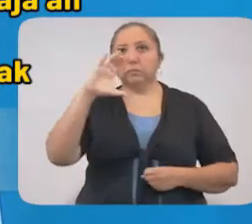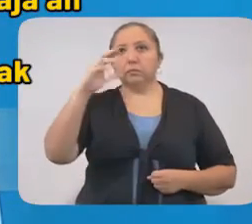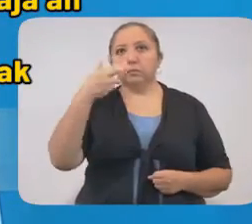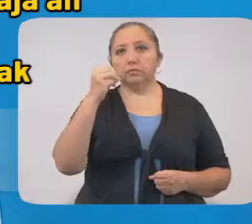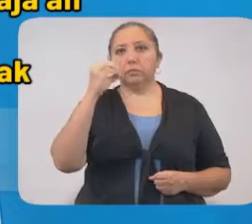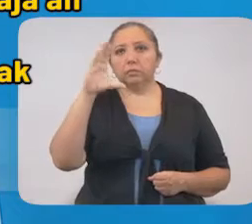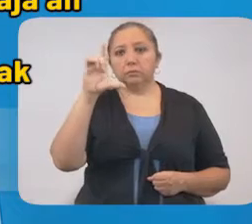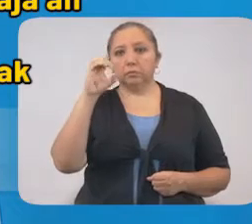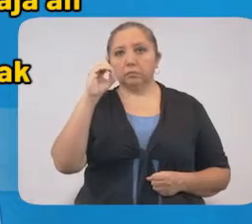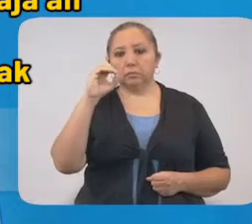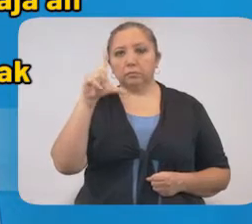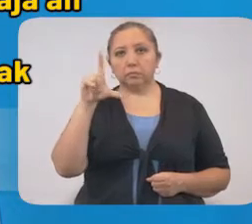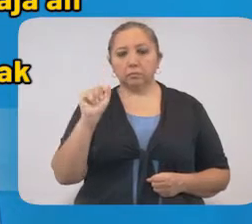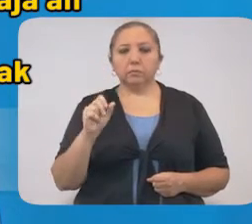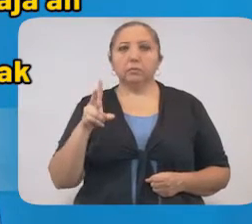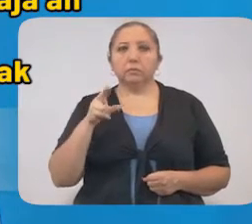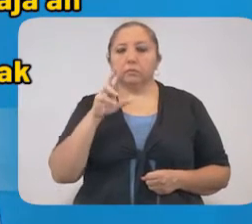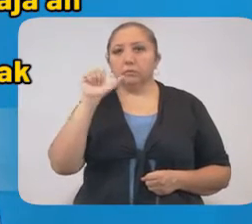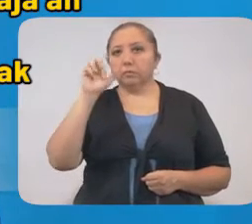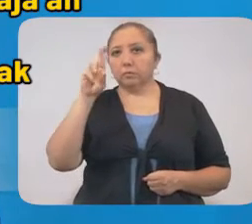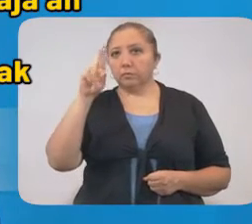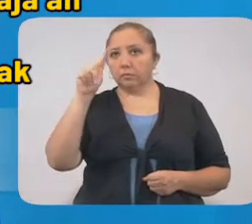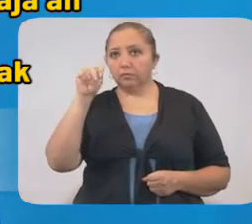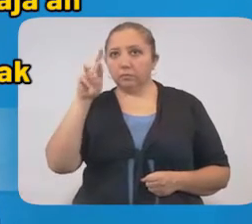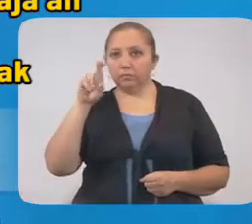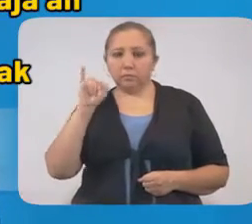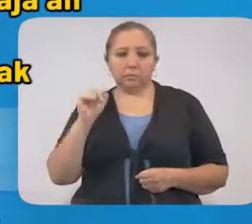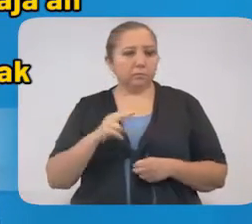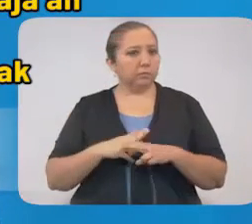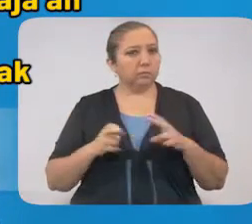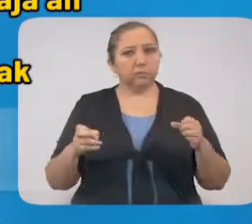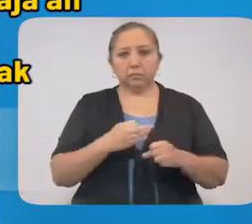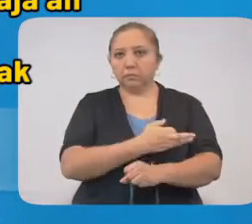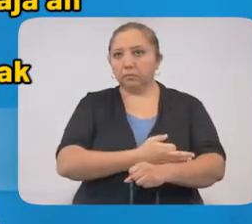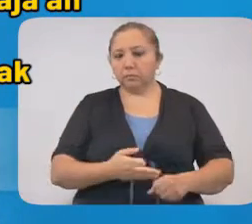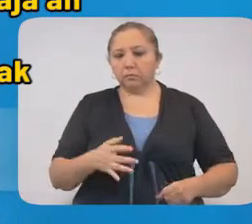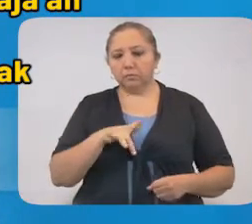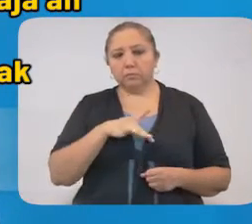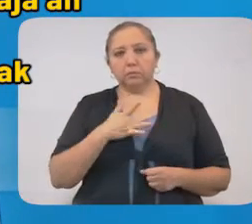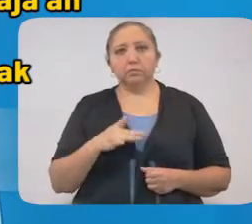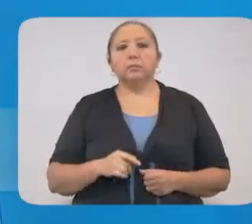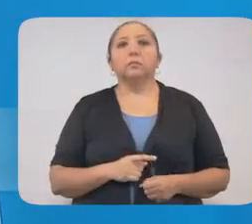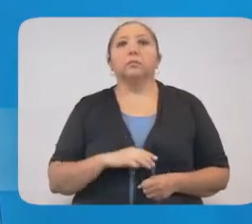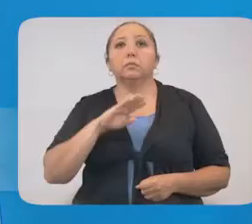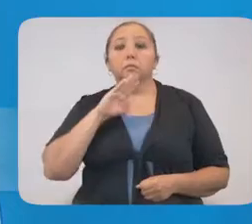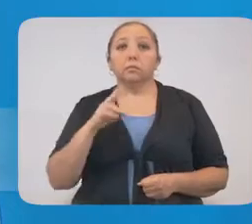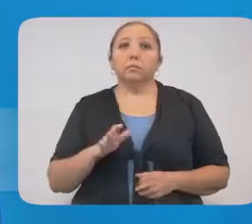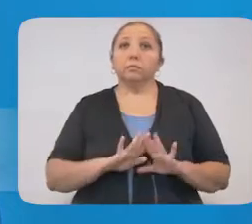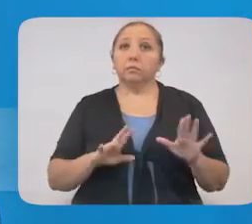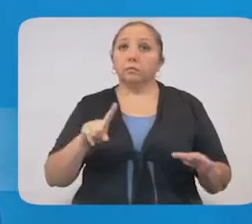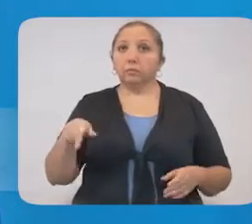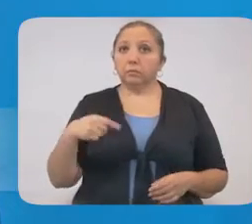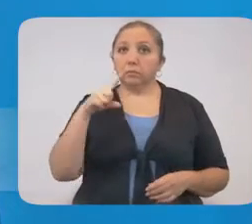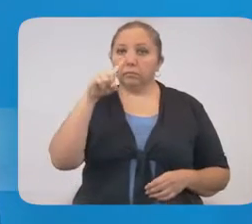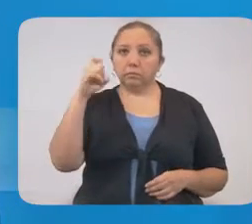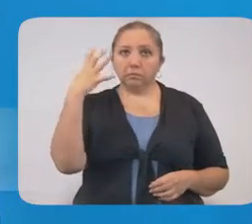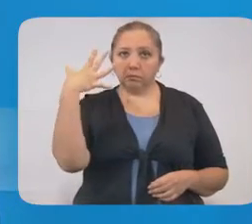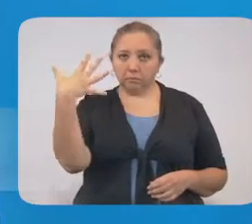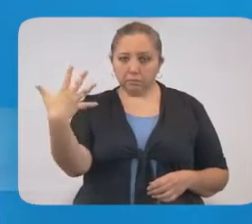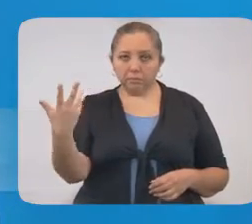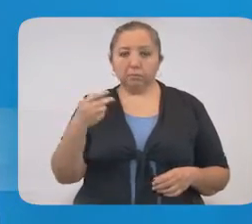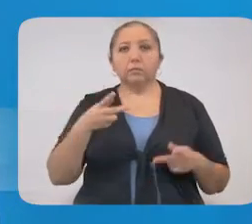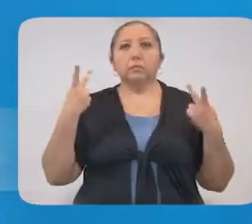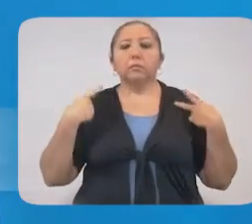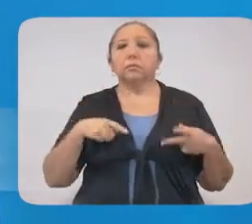con antecedentes de hipertensión y artritis reumatoide. Ninguno de sus contactos presenta síntomas. En total, son 105 las